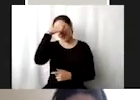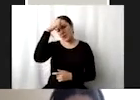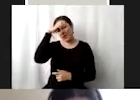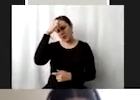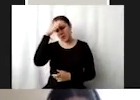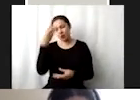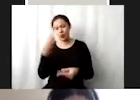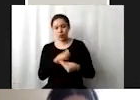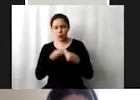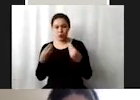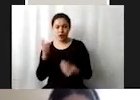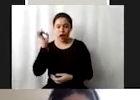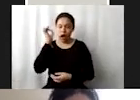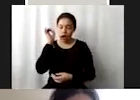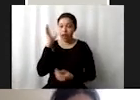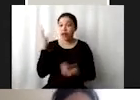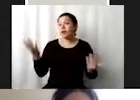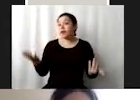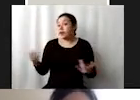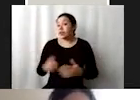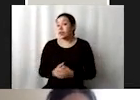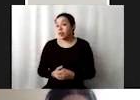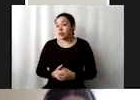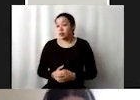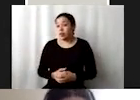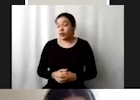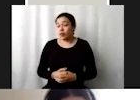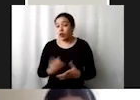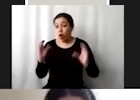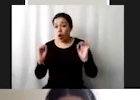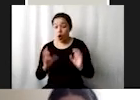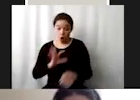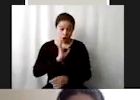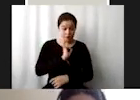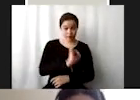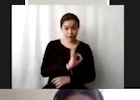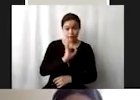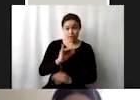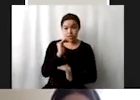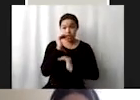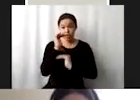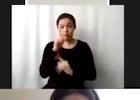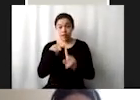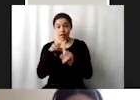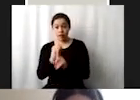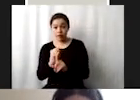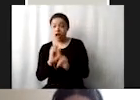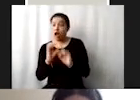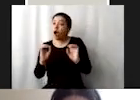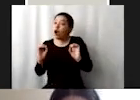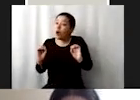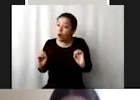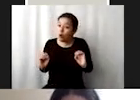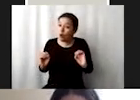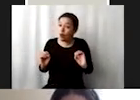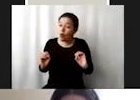experiencia en esto pues bueno era o extienden la fecha de límite en las metas o acuerdan nuevo